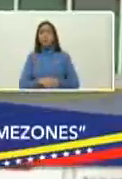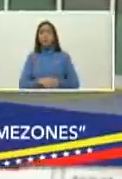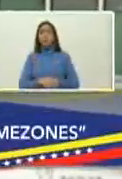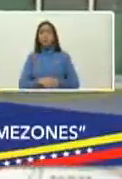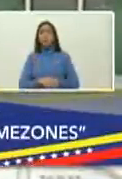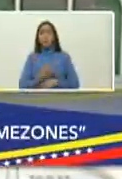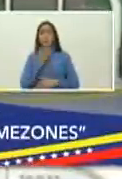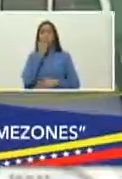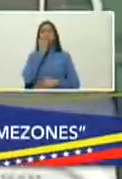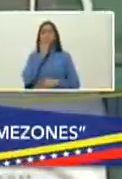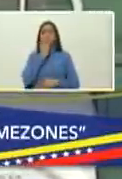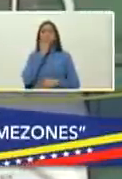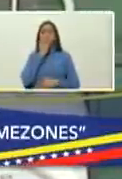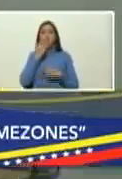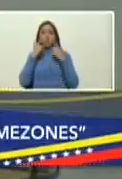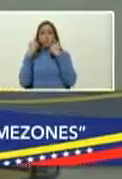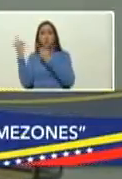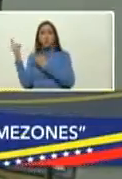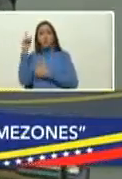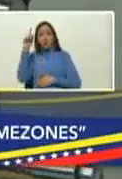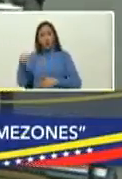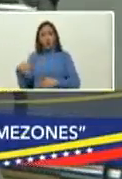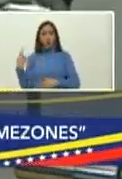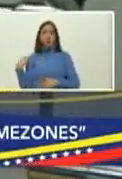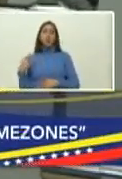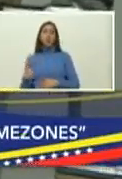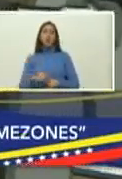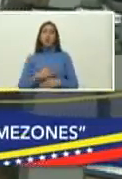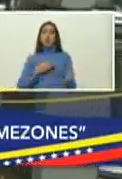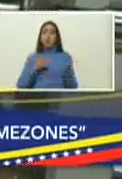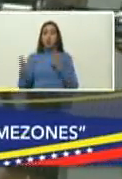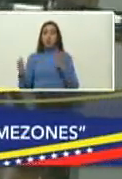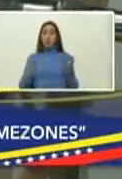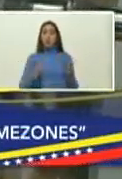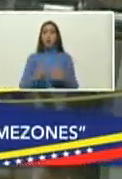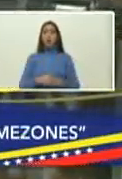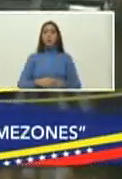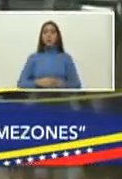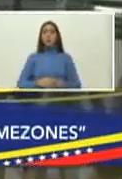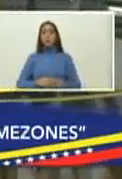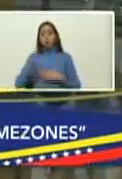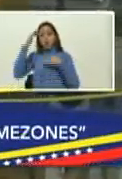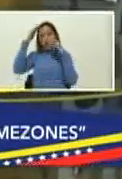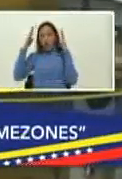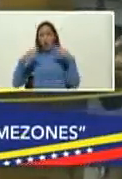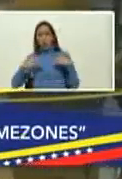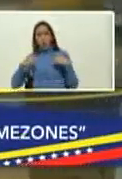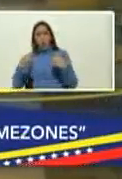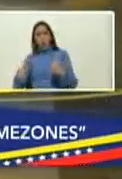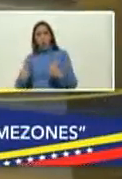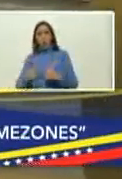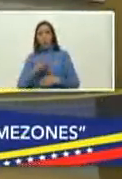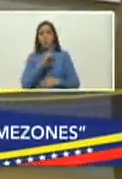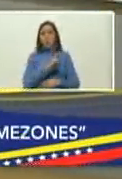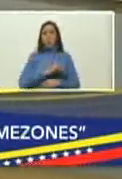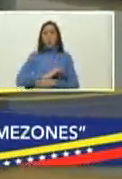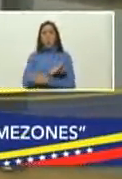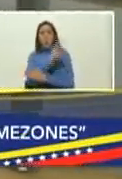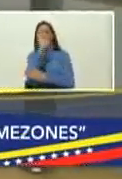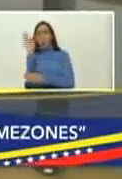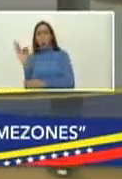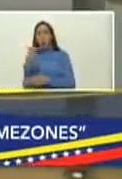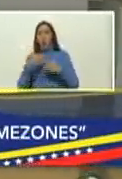intensivo de igual manera contamos con el servicio de medicina interna con la atención de 24 horas al día